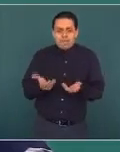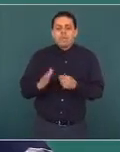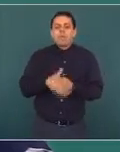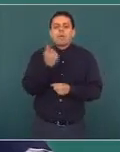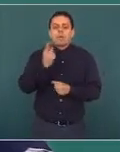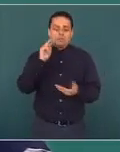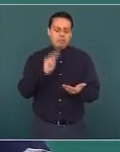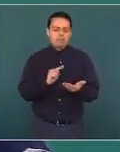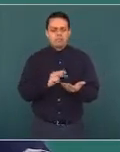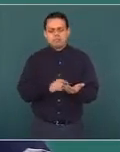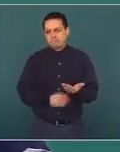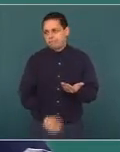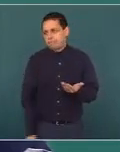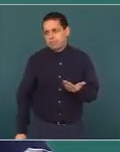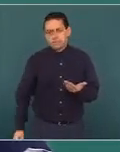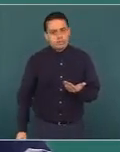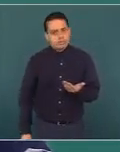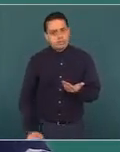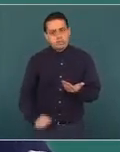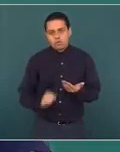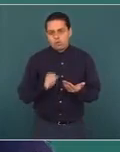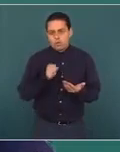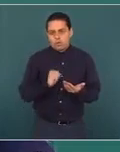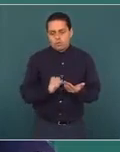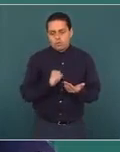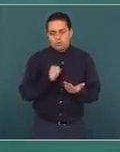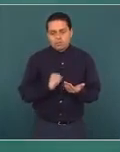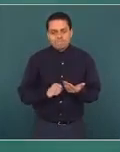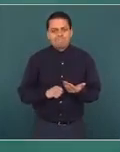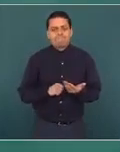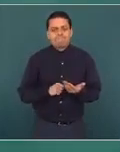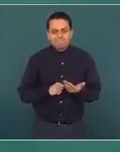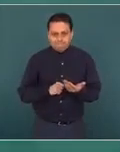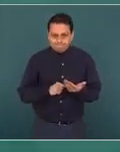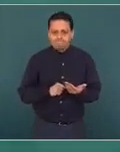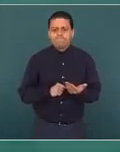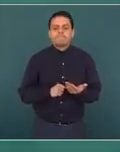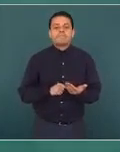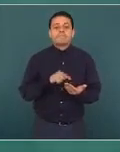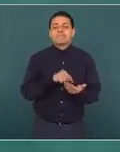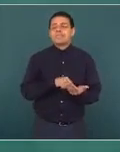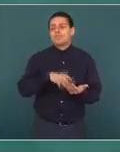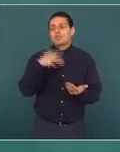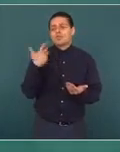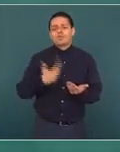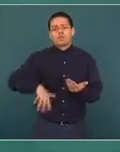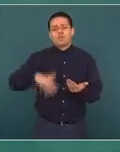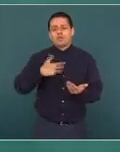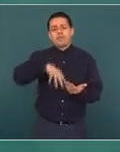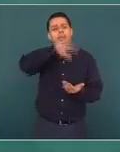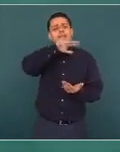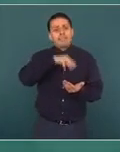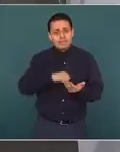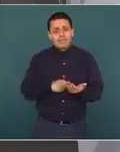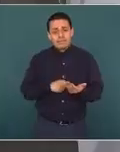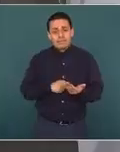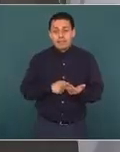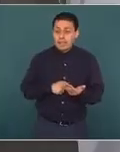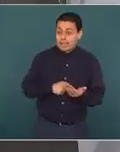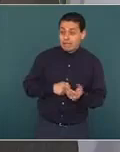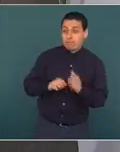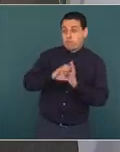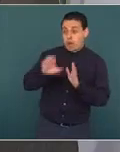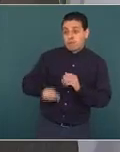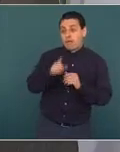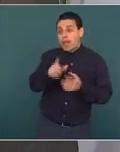escandalosa. ¿Está más fuerte que una serie de televisión? Es